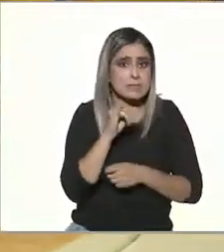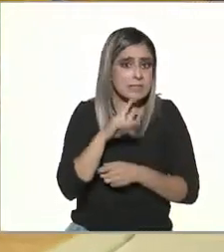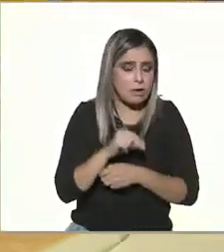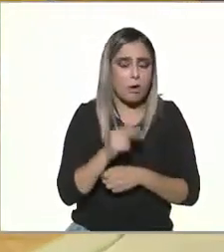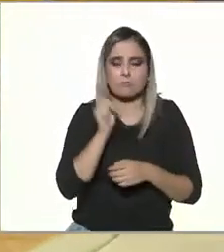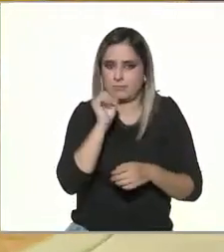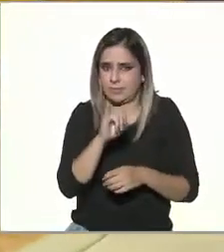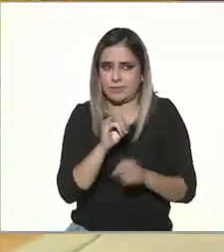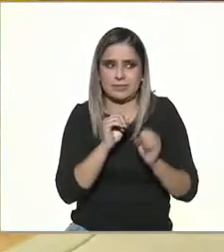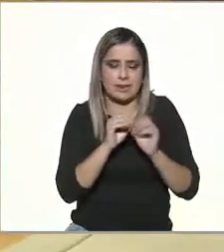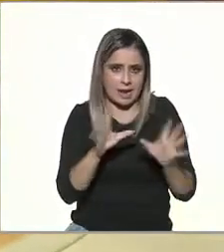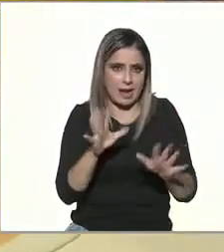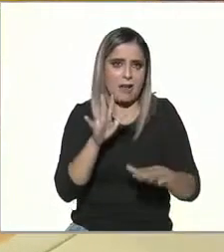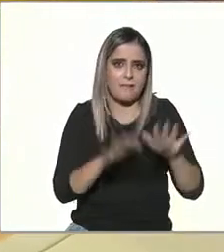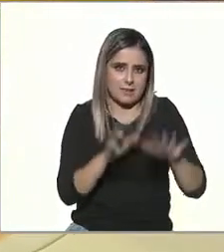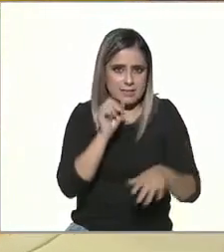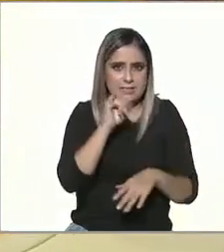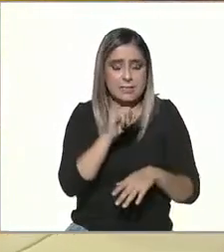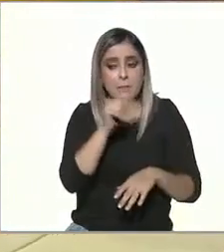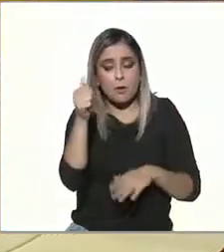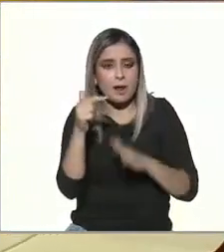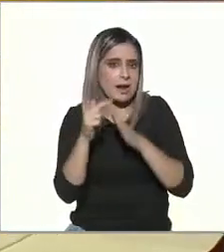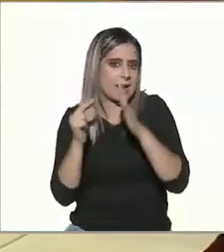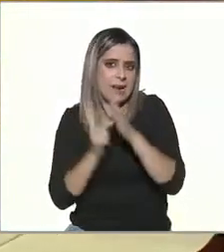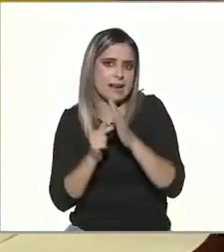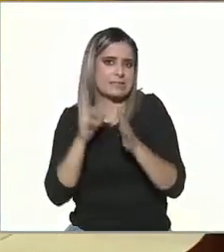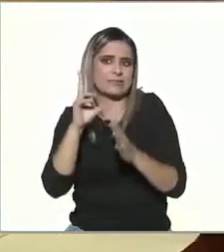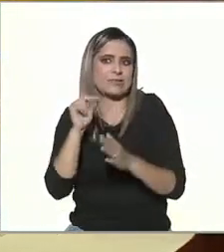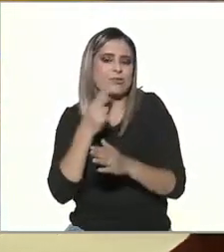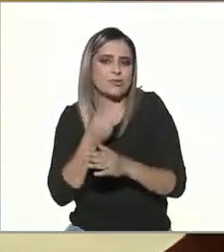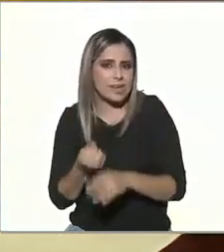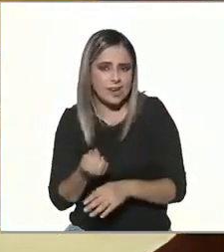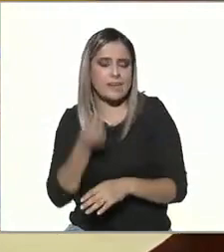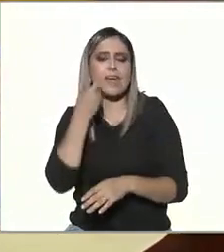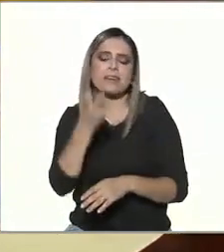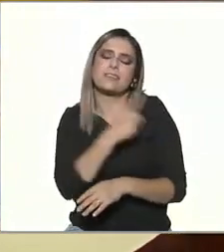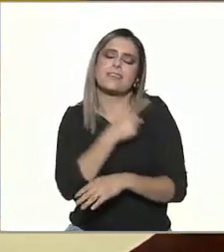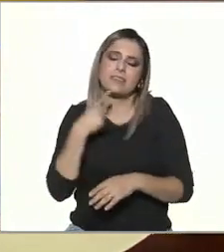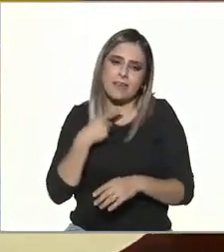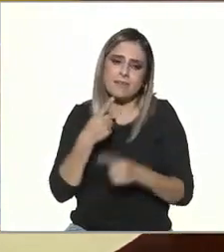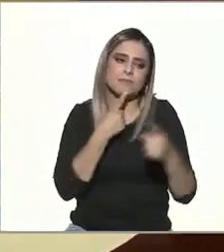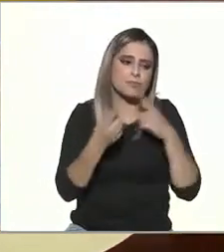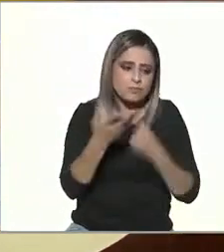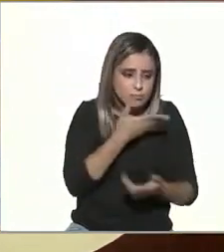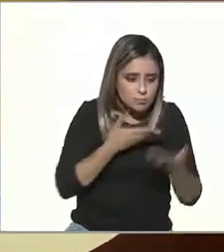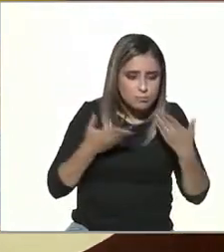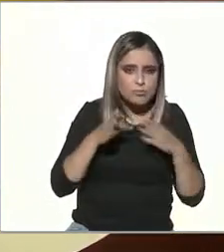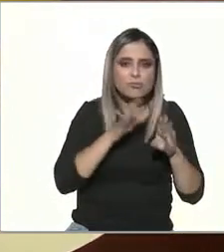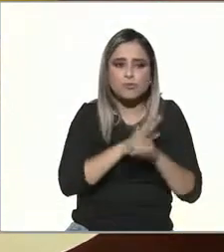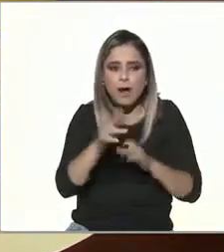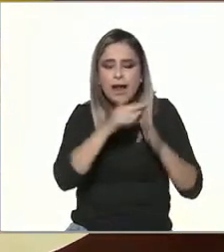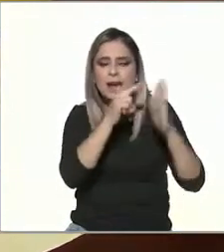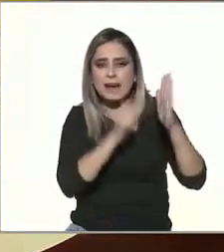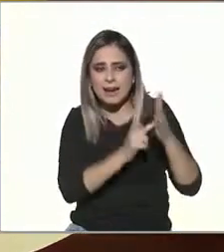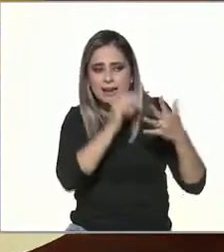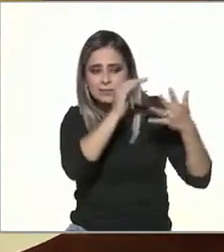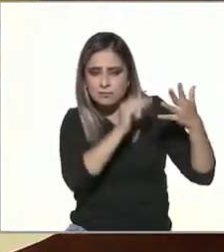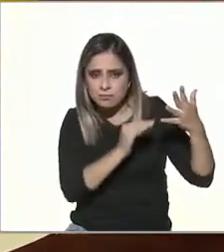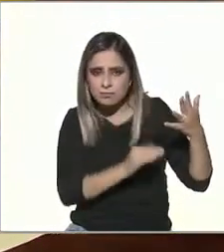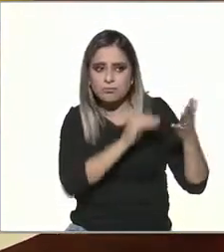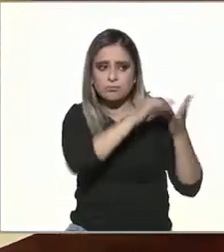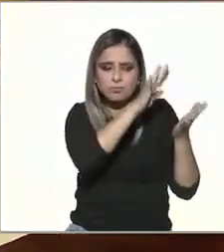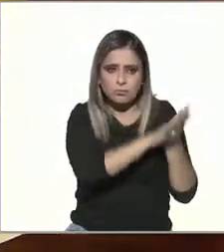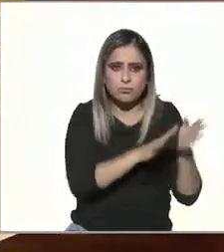pero no de cualquier manera y por eso necesitamos este diálogo y es lo que buscamos desde la asociación de internet justamente multiplicar el diálogo